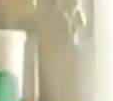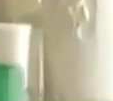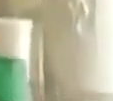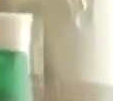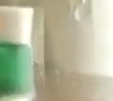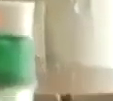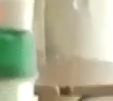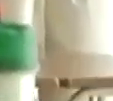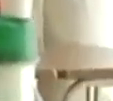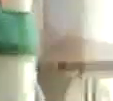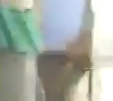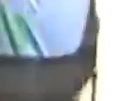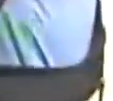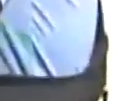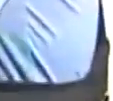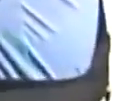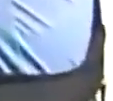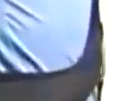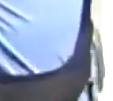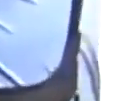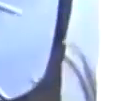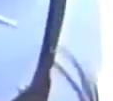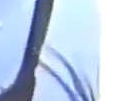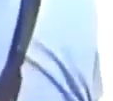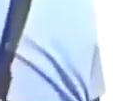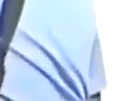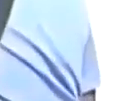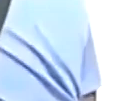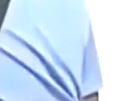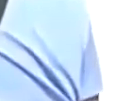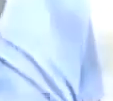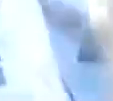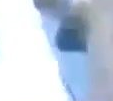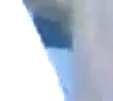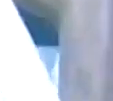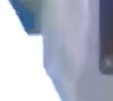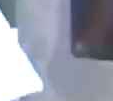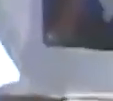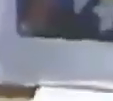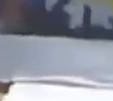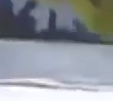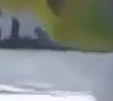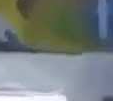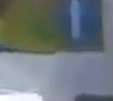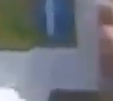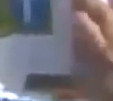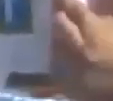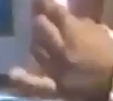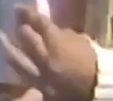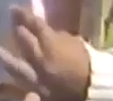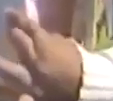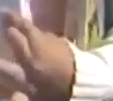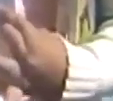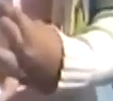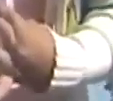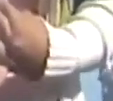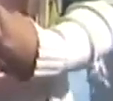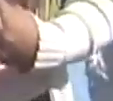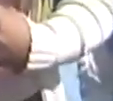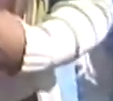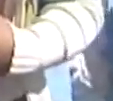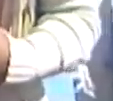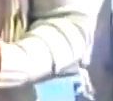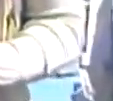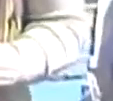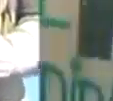adolescentes de la patria, mediante el proceso de participación de las comunidades, las familias y los movimientos sociales,